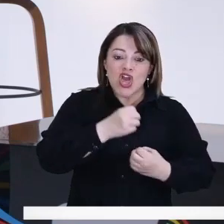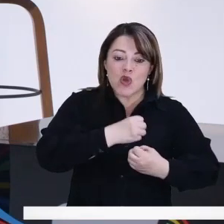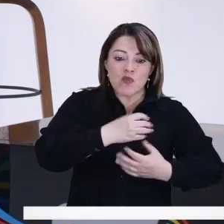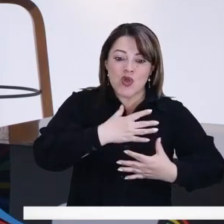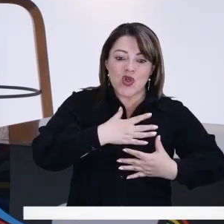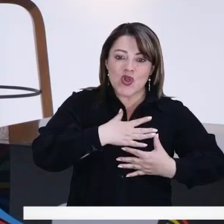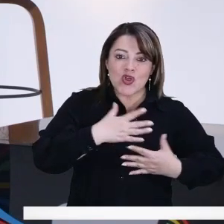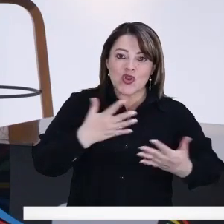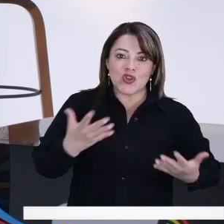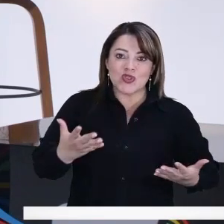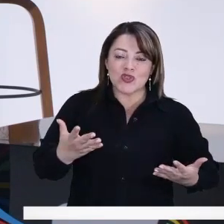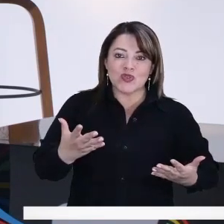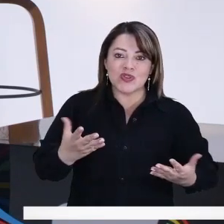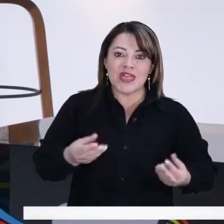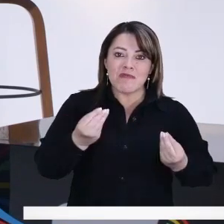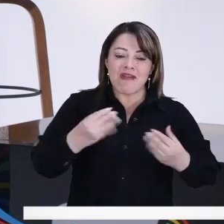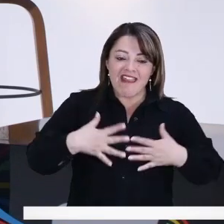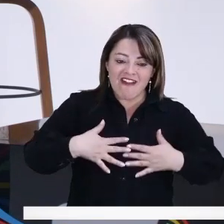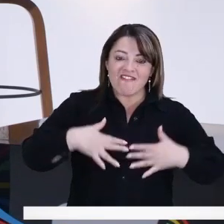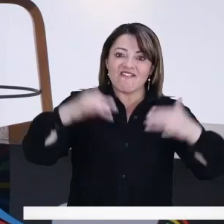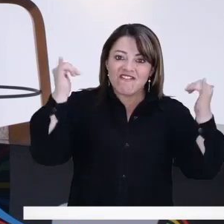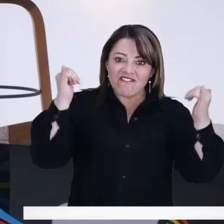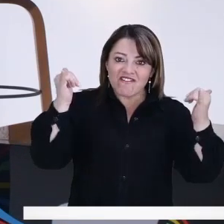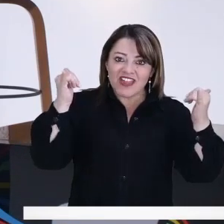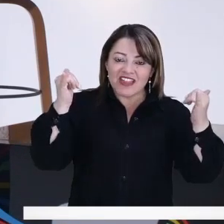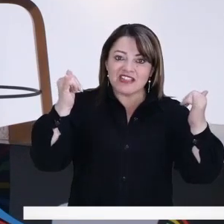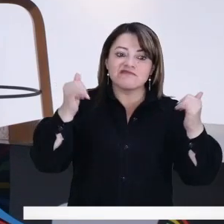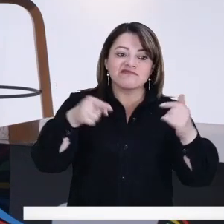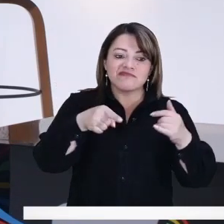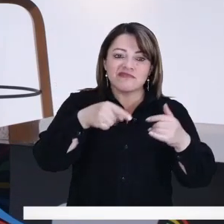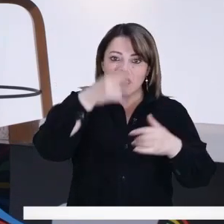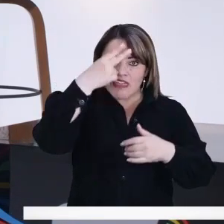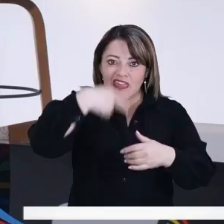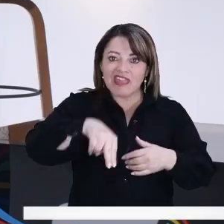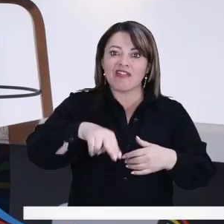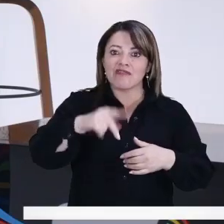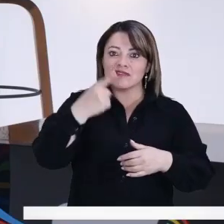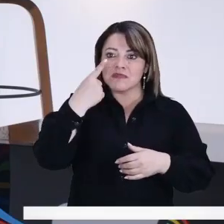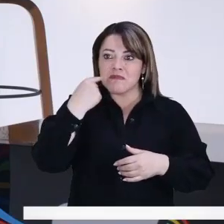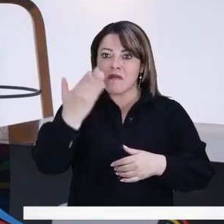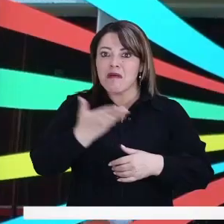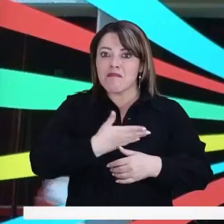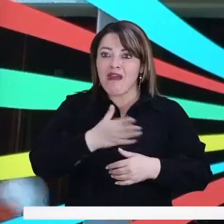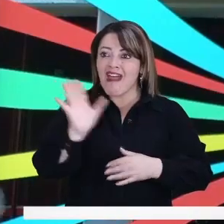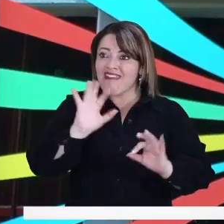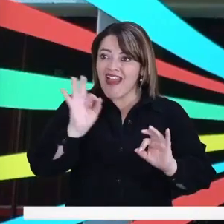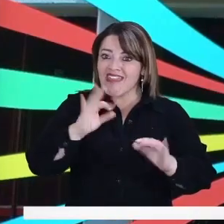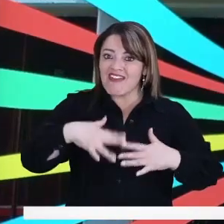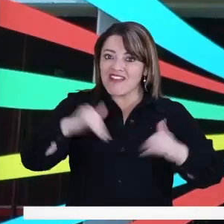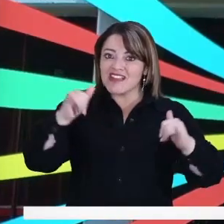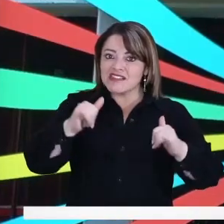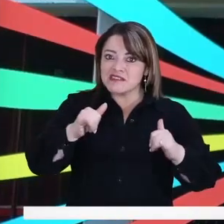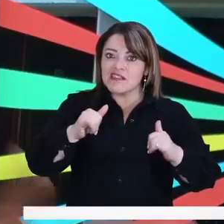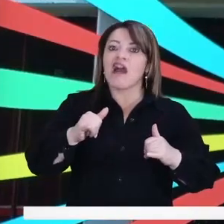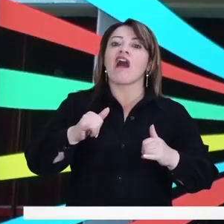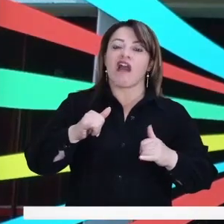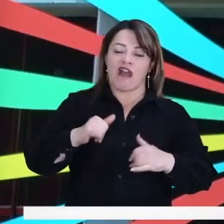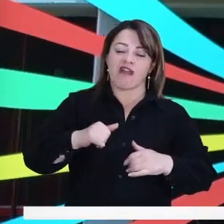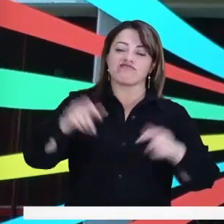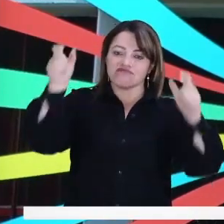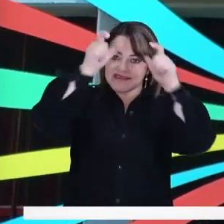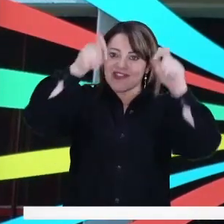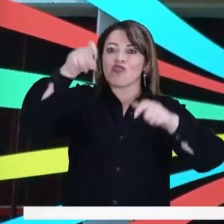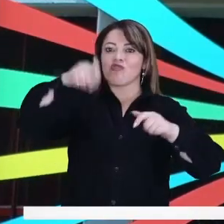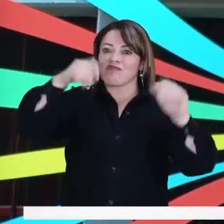a posibilidades para ser feliz a sus hijos y a sus padres, entonces el Estado tiene que